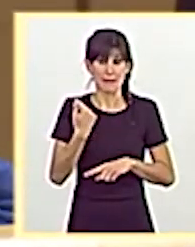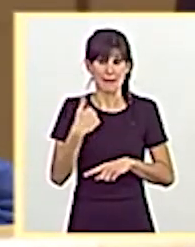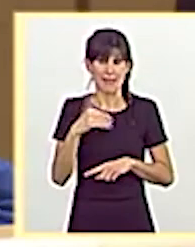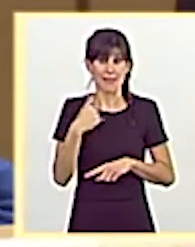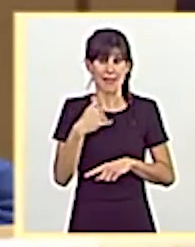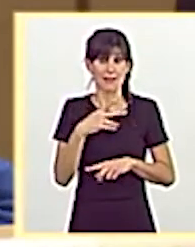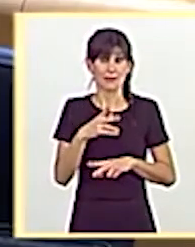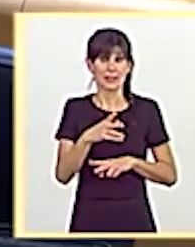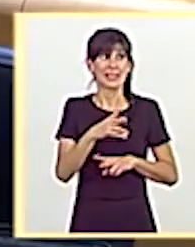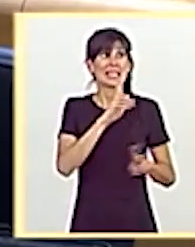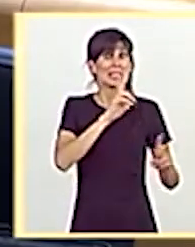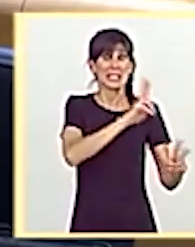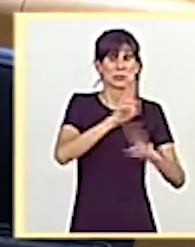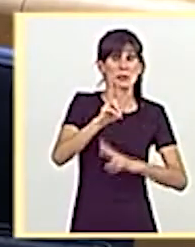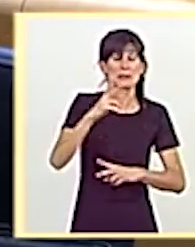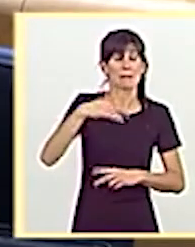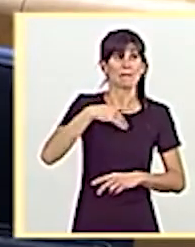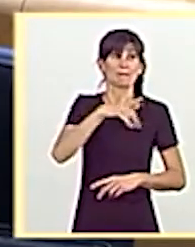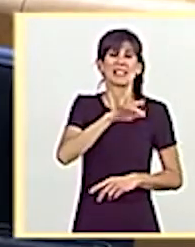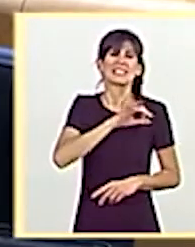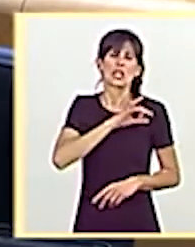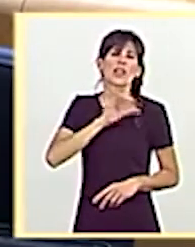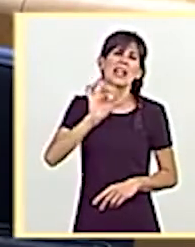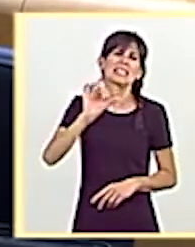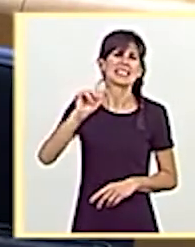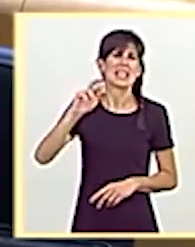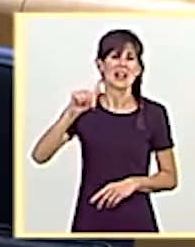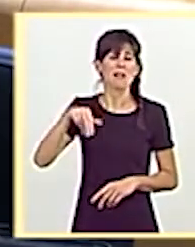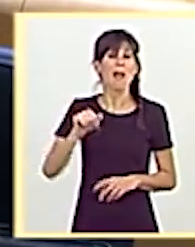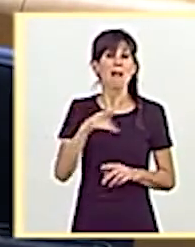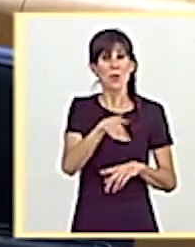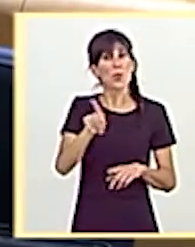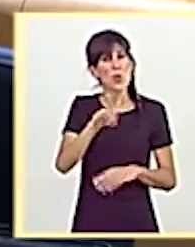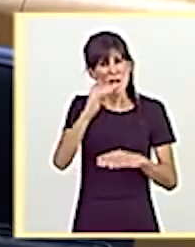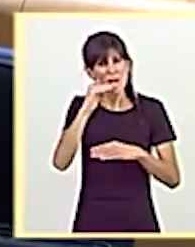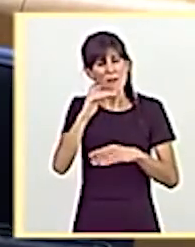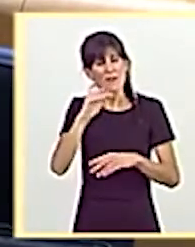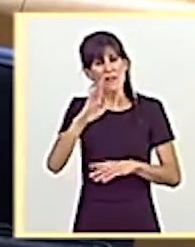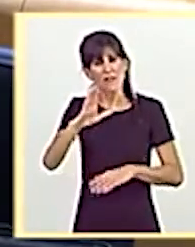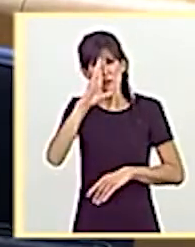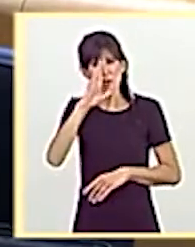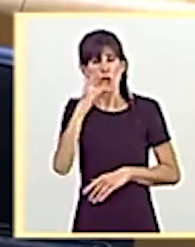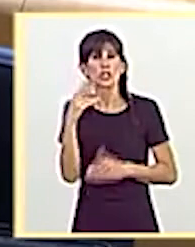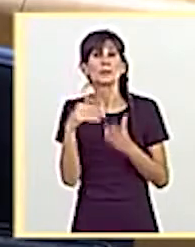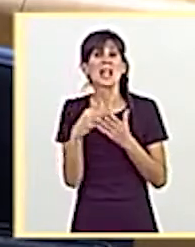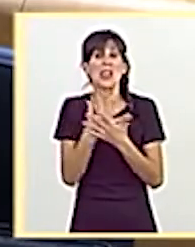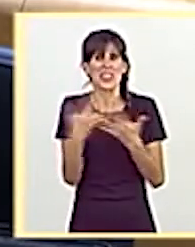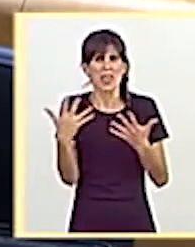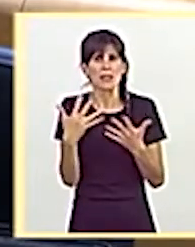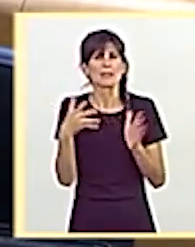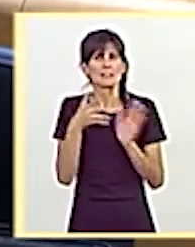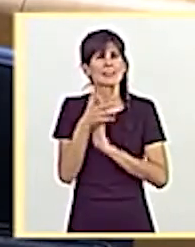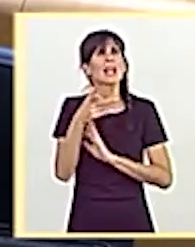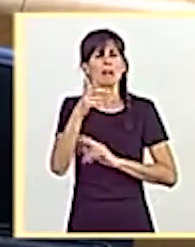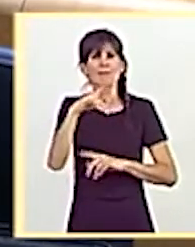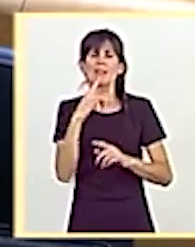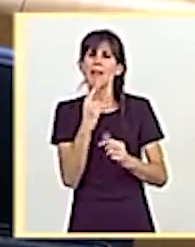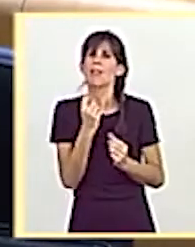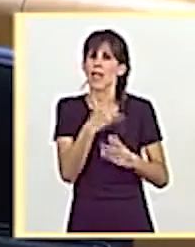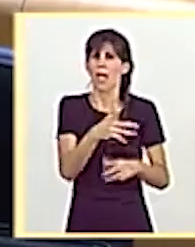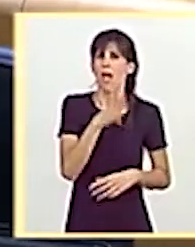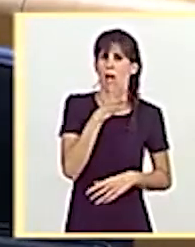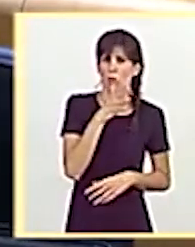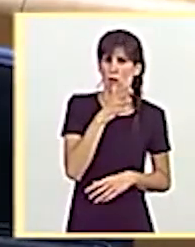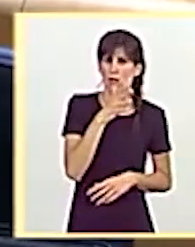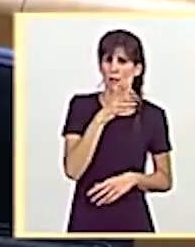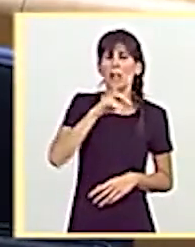la respuesta del señor de la Serna, que, sin embargo, desde el 1 de febrero del 2010, el consorcio sí que garantizó el agua para